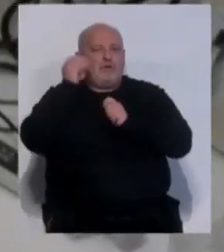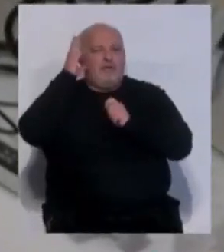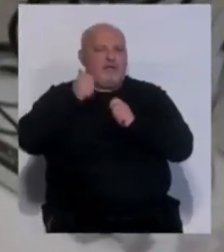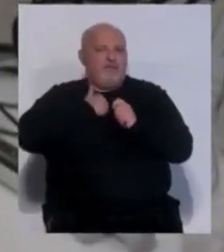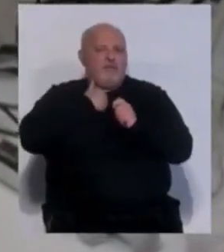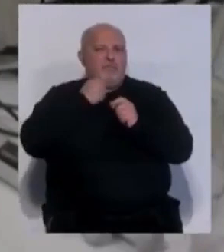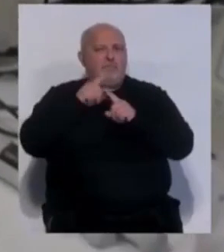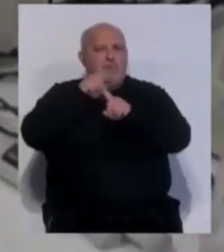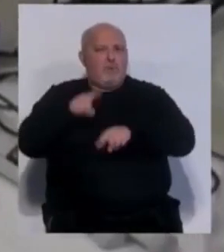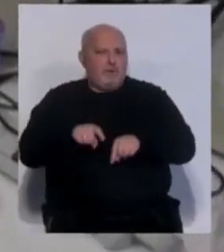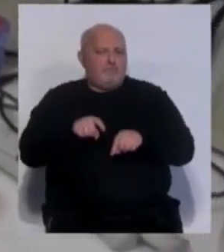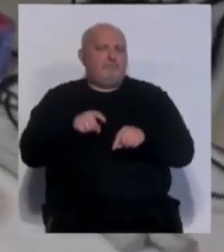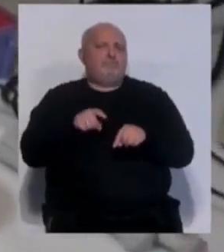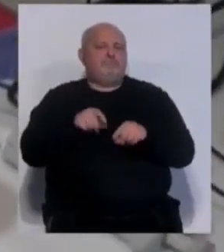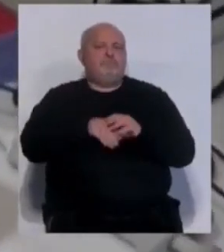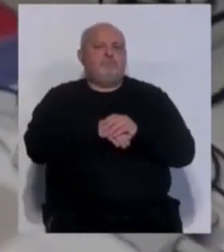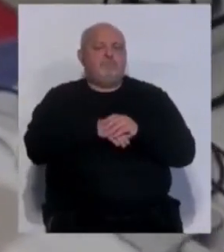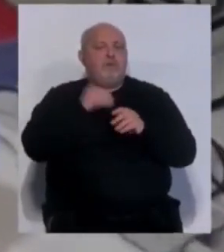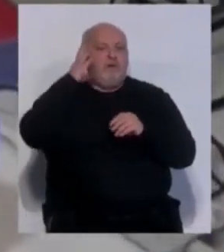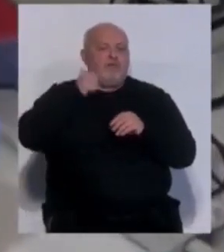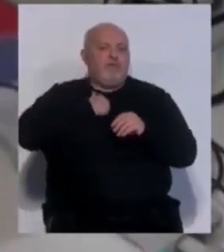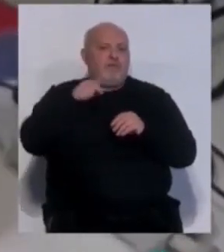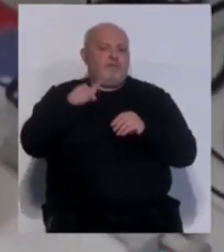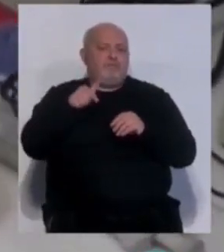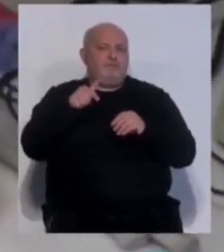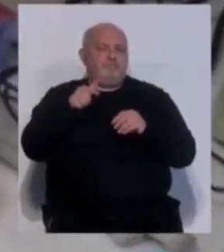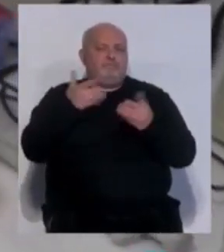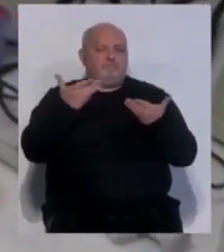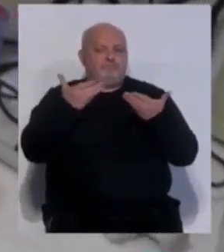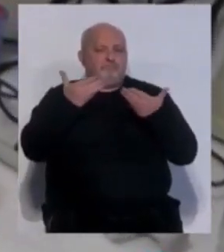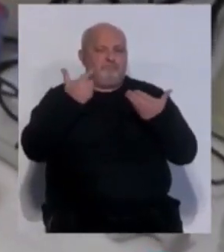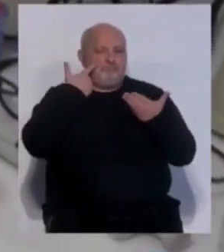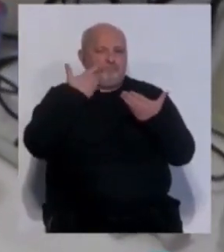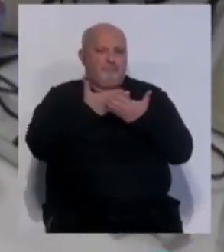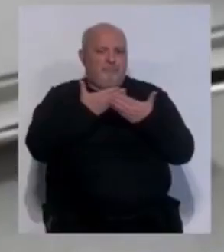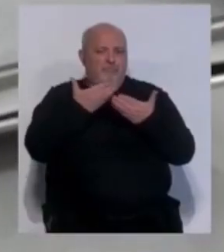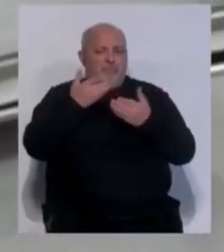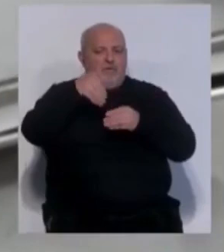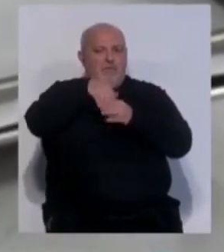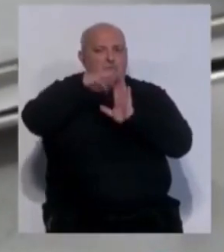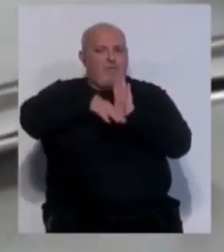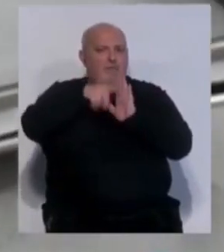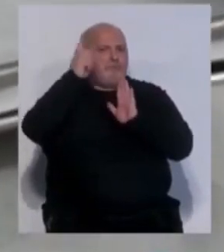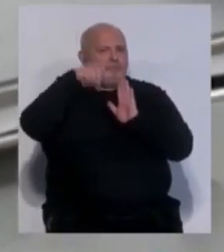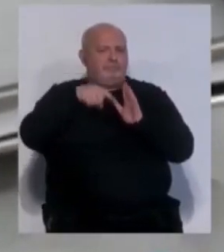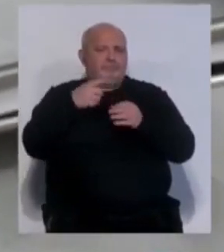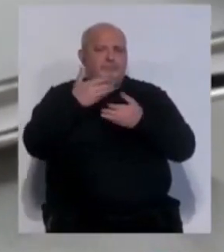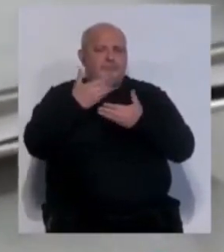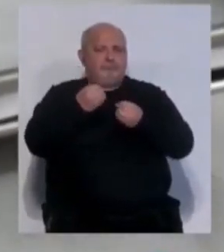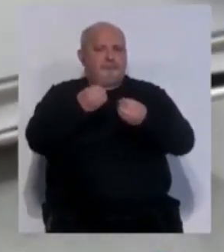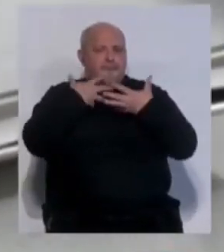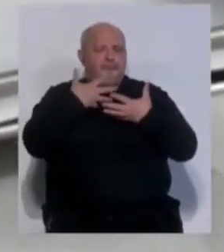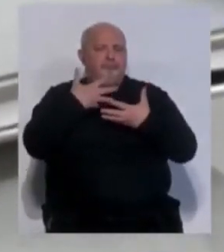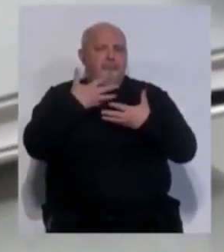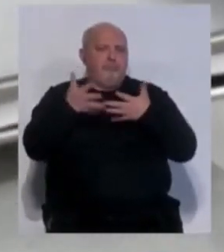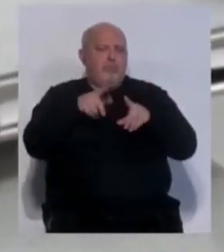artificial. Te hace unas preguntas y la inteligencia artificial junta esto con el resultado del test y te da una fiabilidad, pues se ha comprobado en este